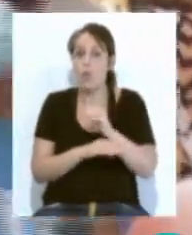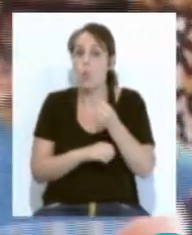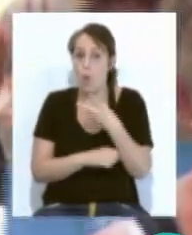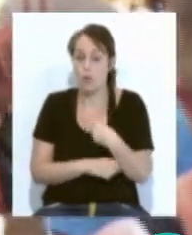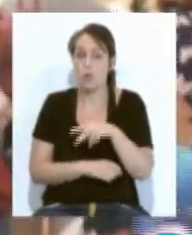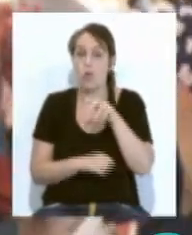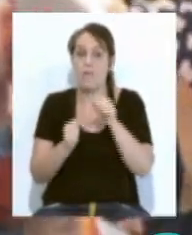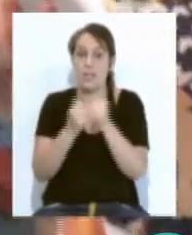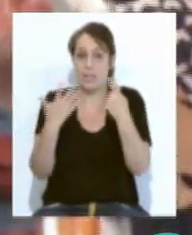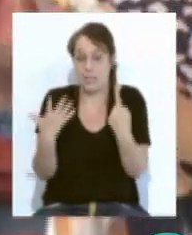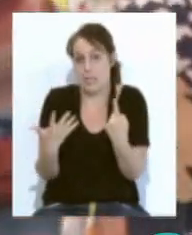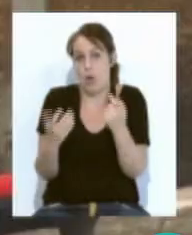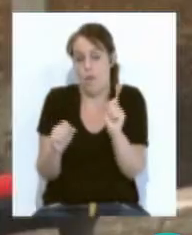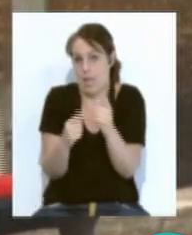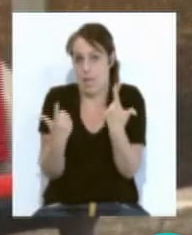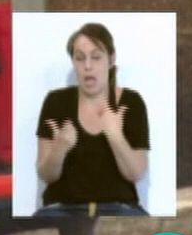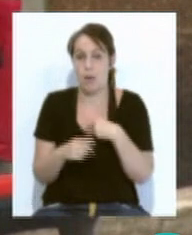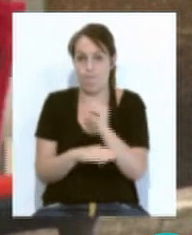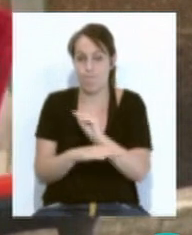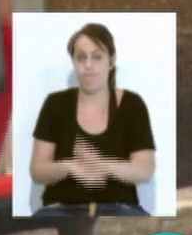26 casos confirmados.